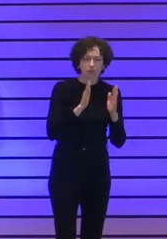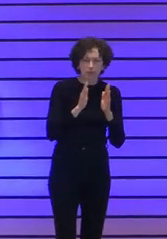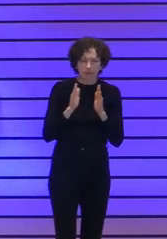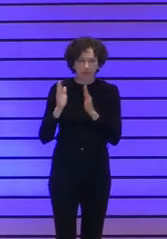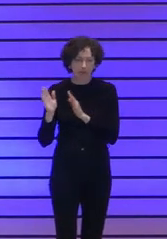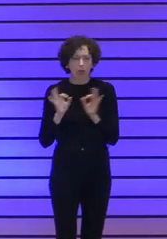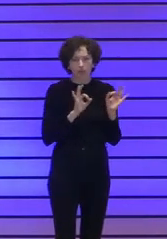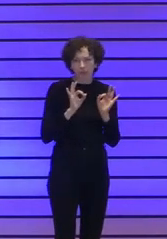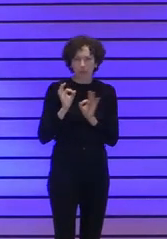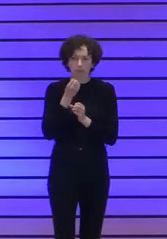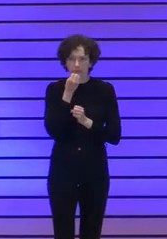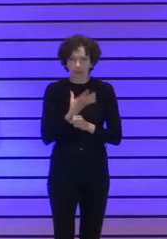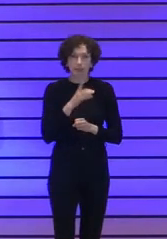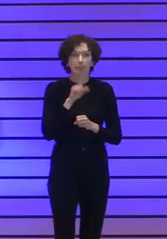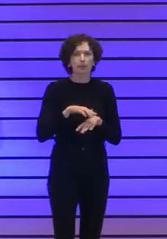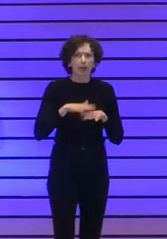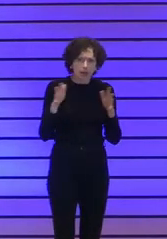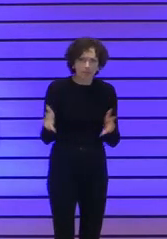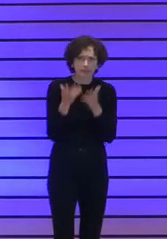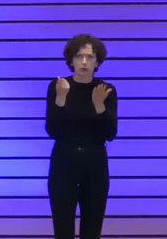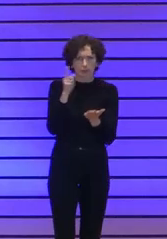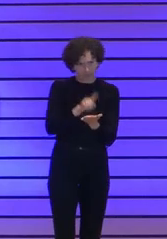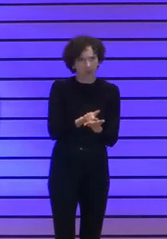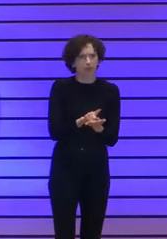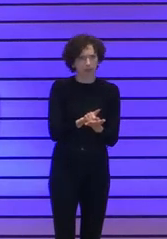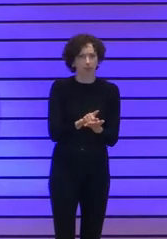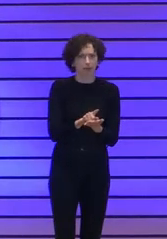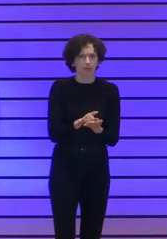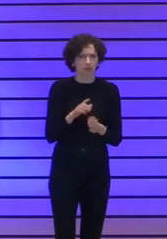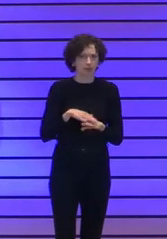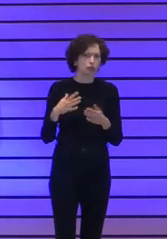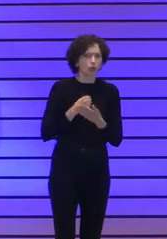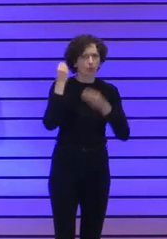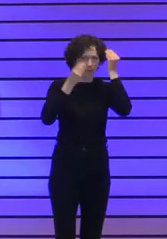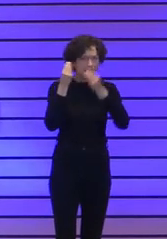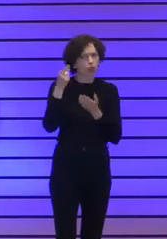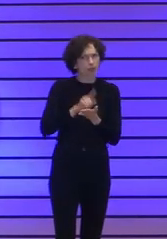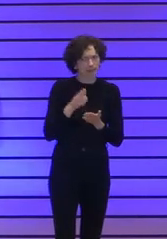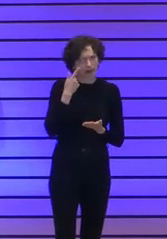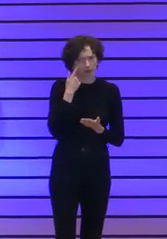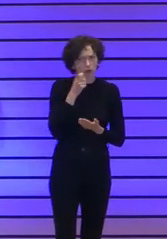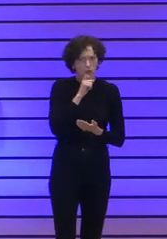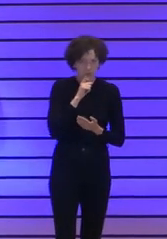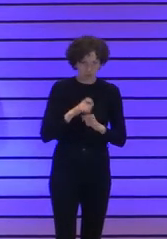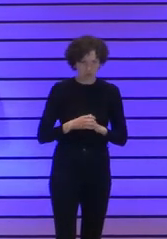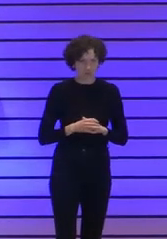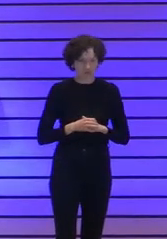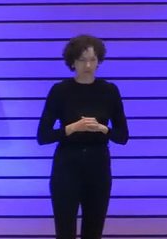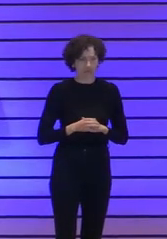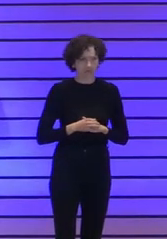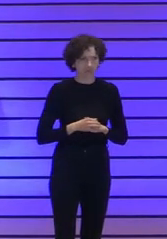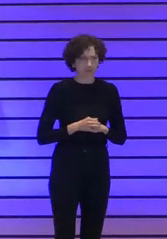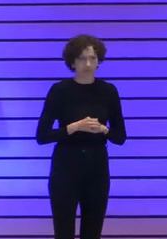y por no decirlo para reimpulsarlo para darle una vuelta a todo bueno como